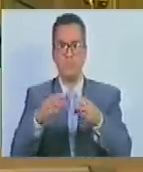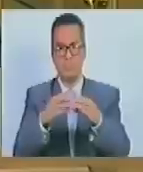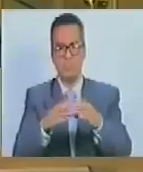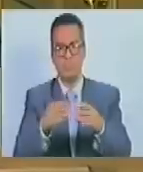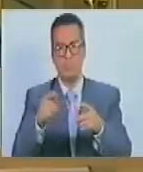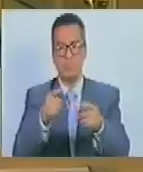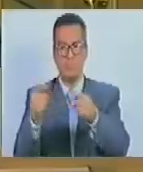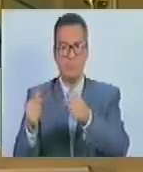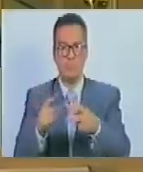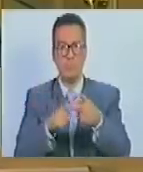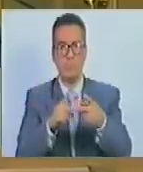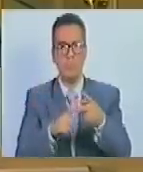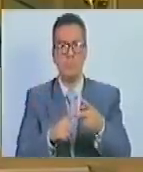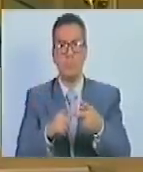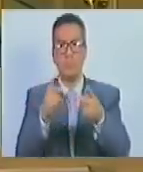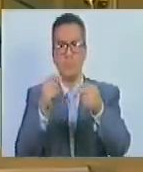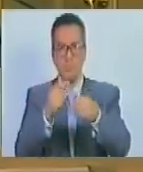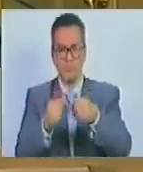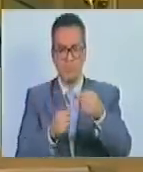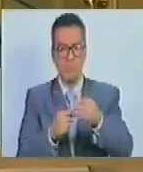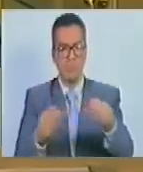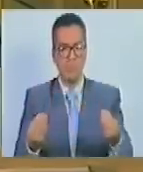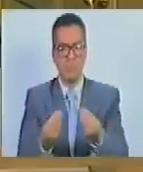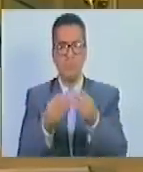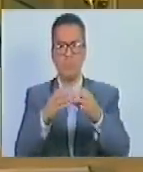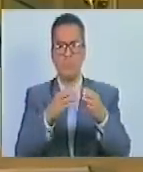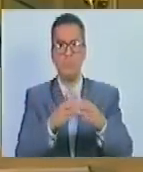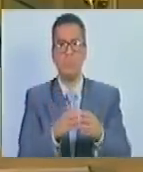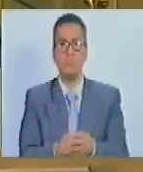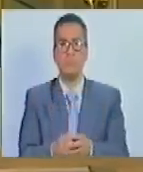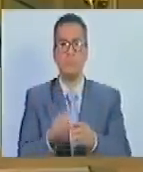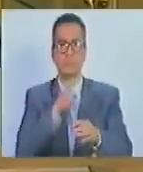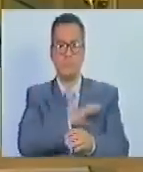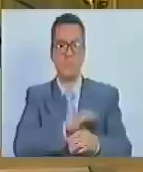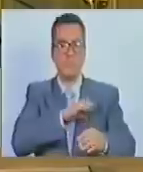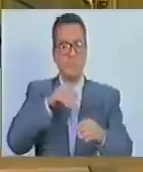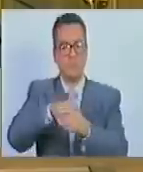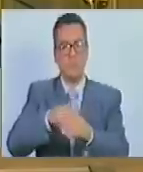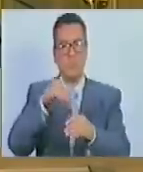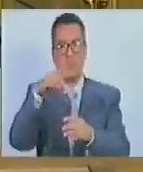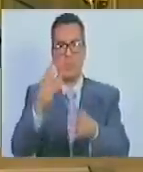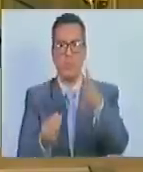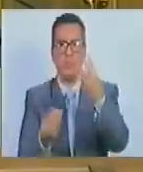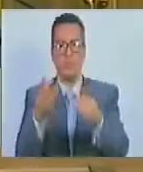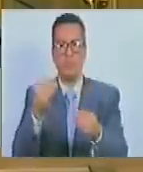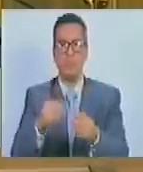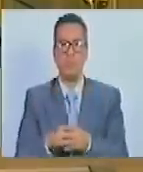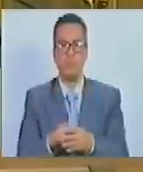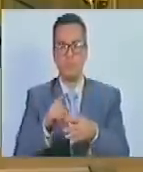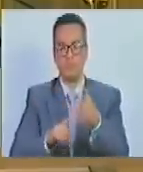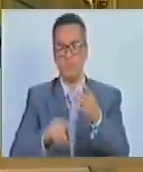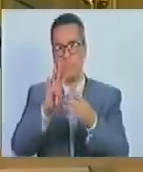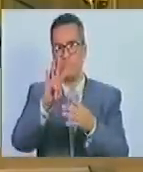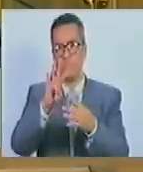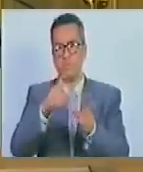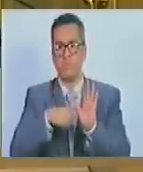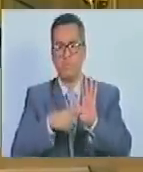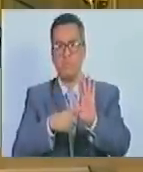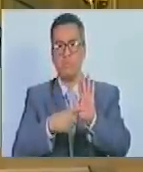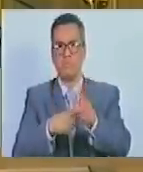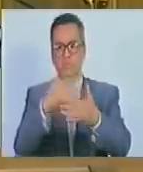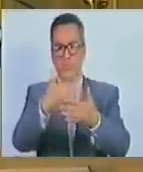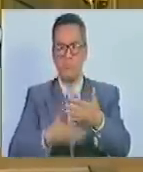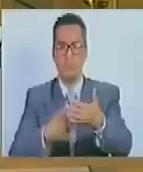administrativa y financiera comunitaria y de la comisión electoral del consejo comunal cuatro presentar